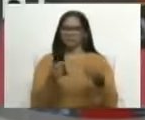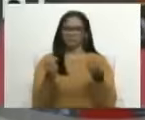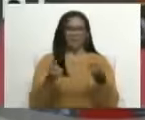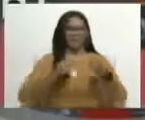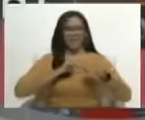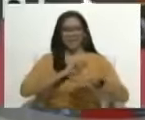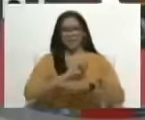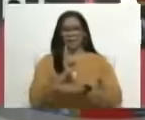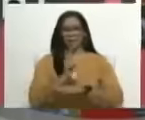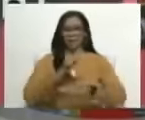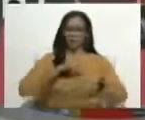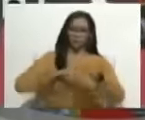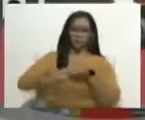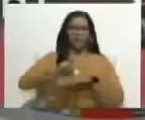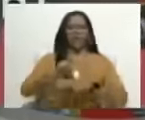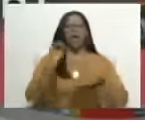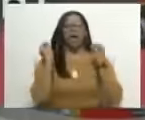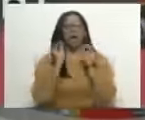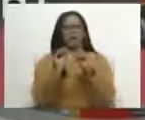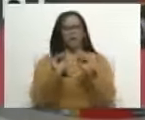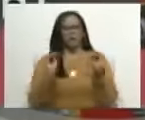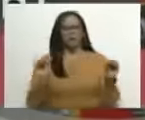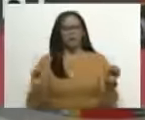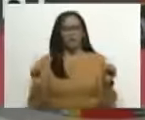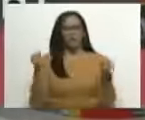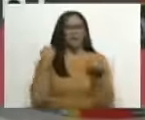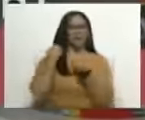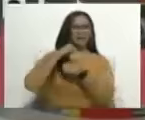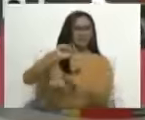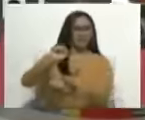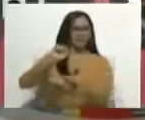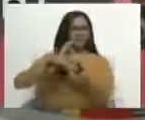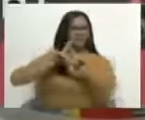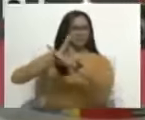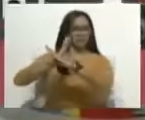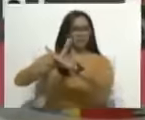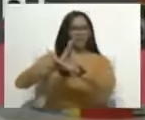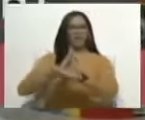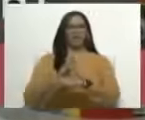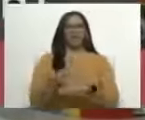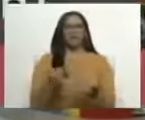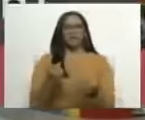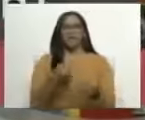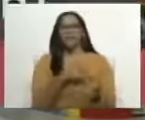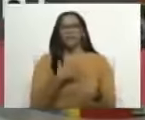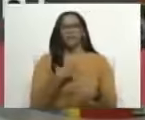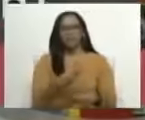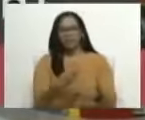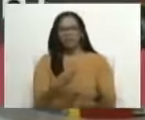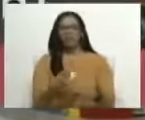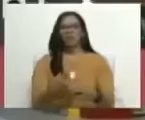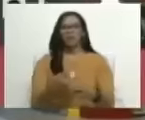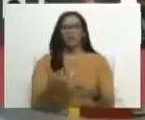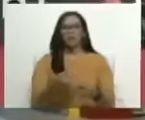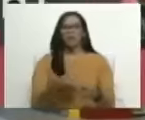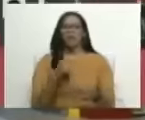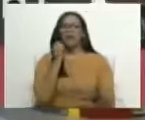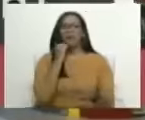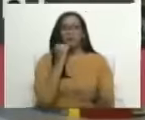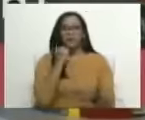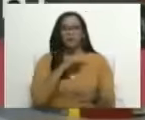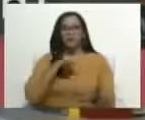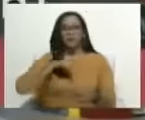a denunciar y a rechazar este intento de desconocer nuestros derechos históricos.